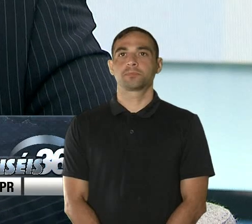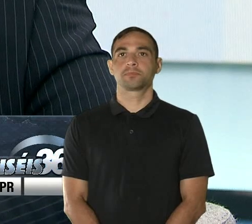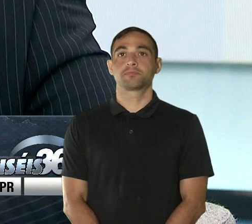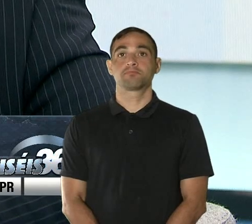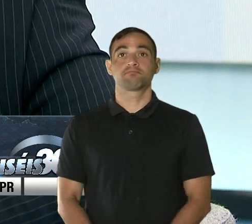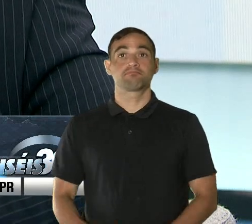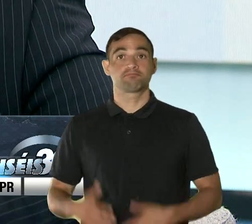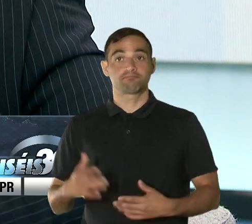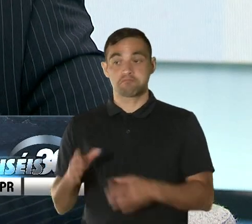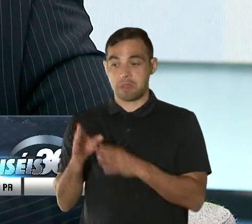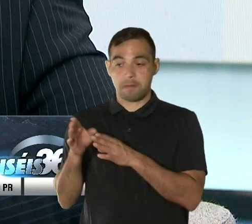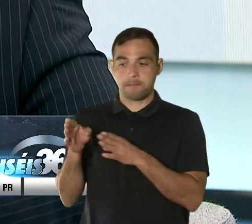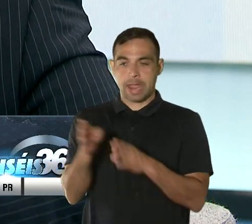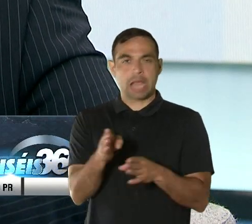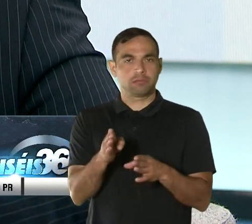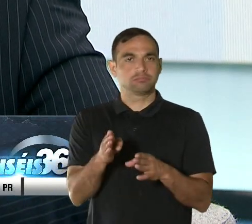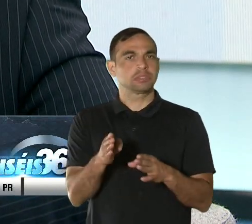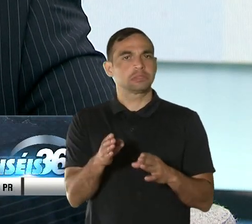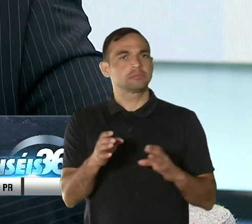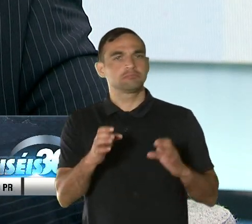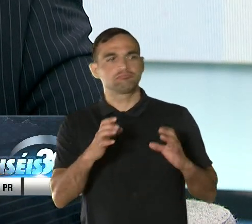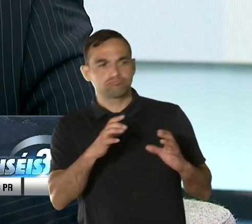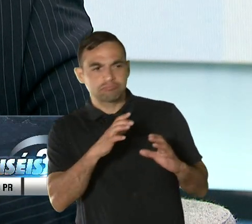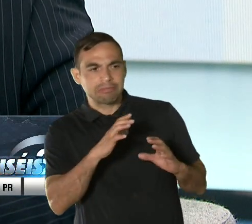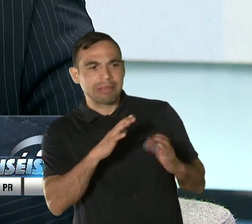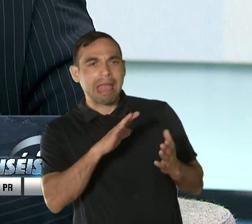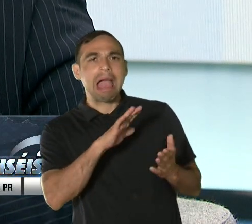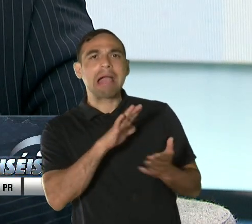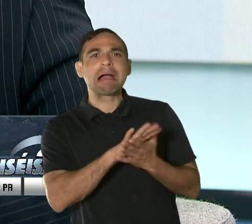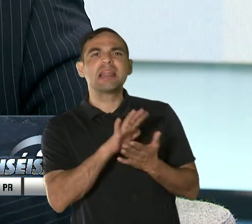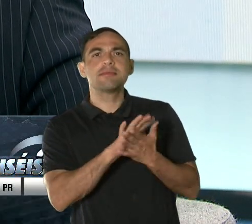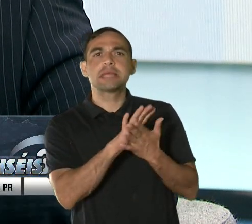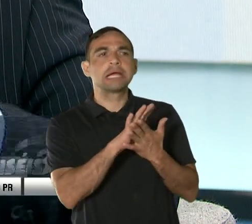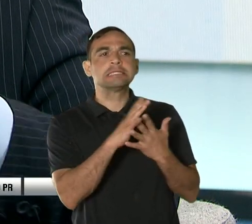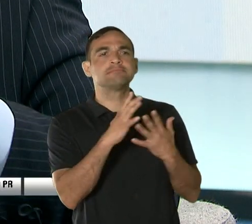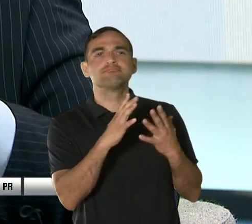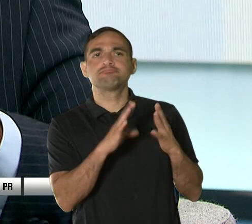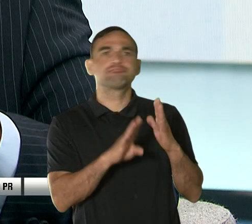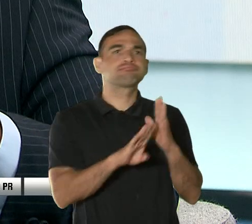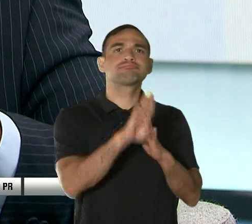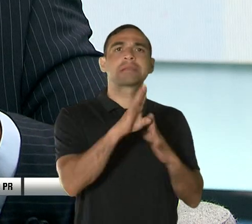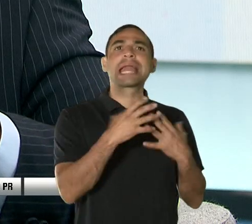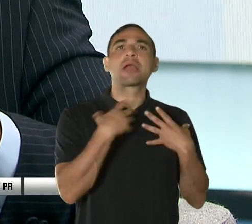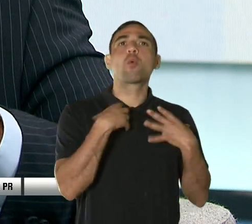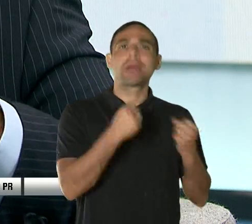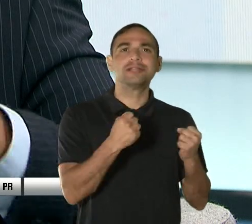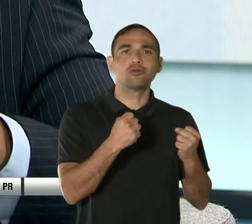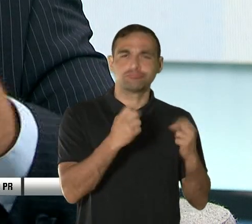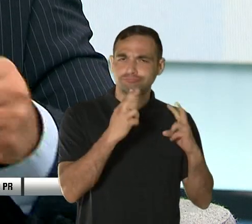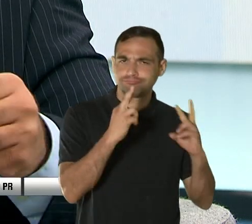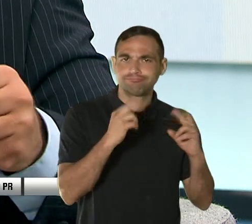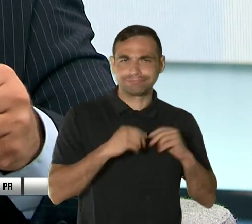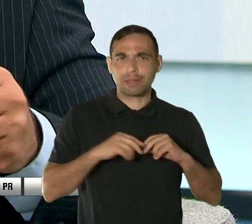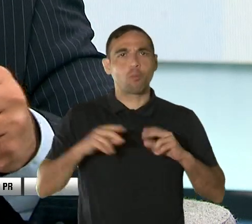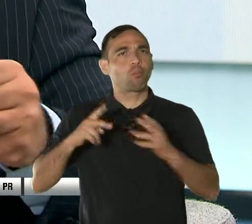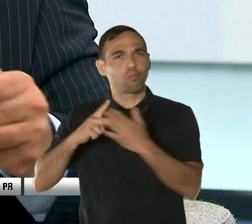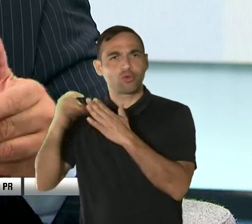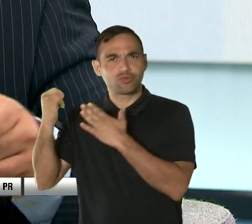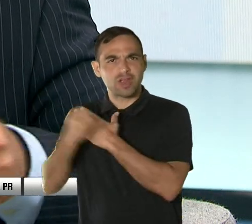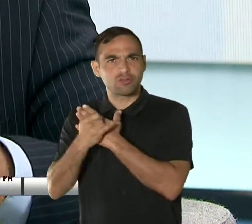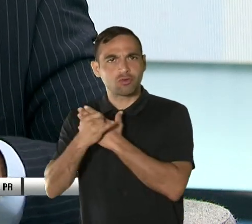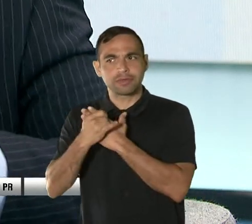Como parte del plan para la recuperación académica, el Departamento de Educación tiene en vigor el Proyecto Refuerzo Académico